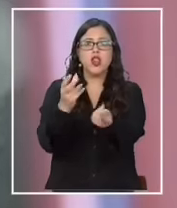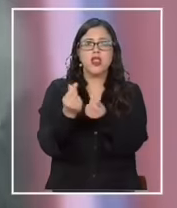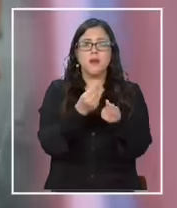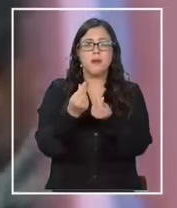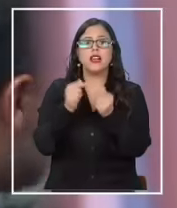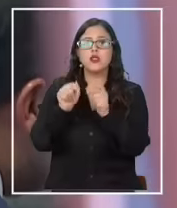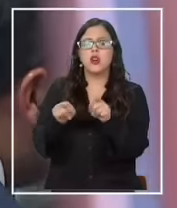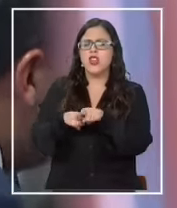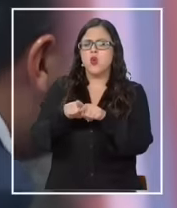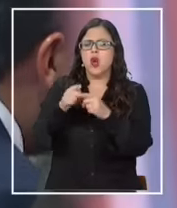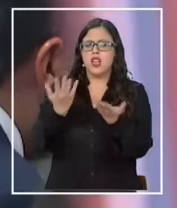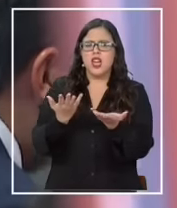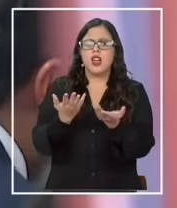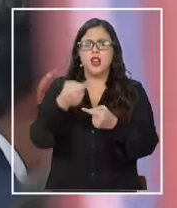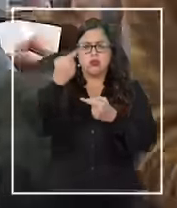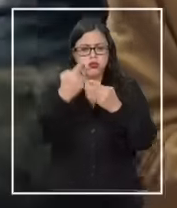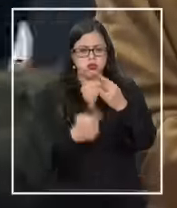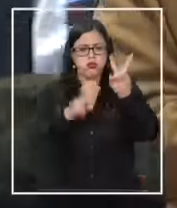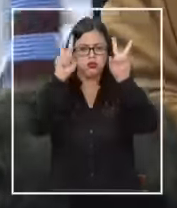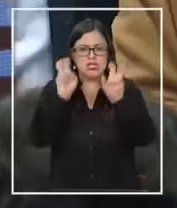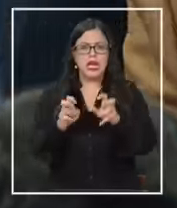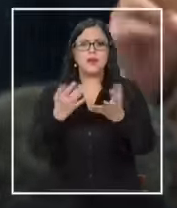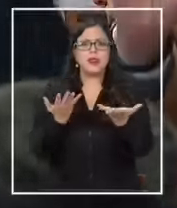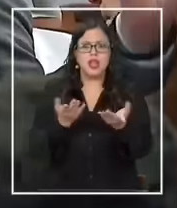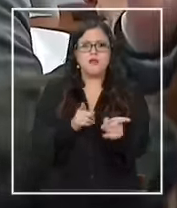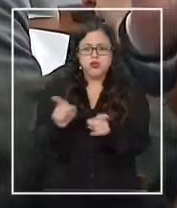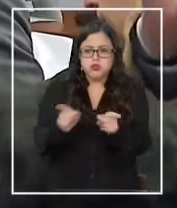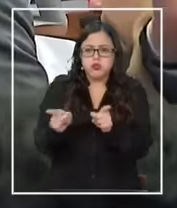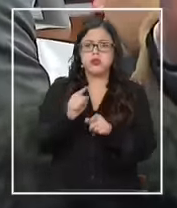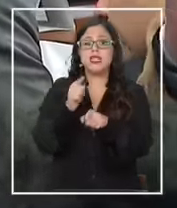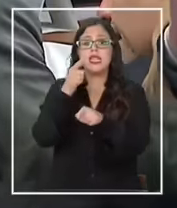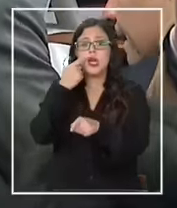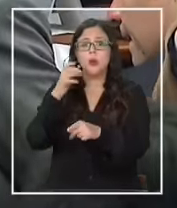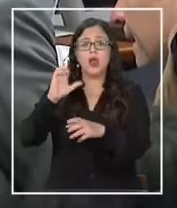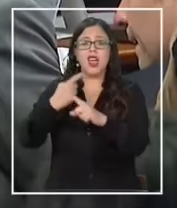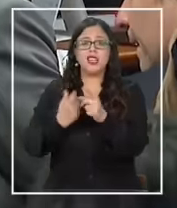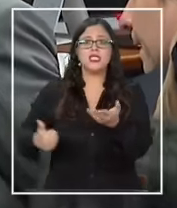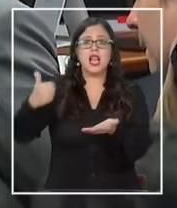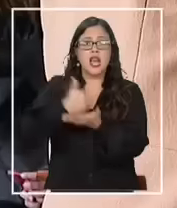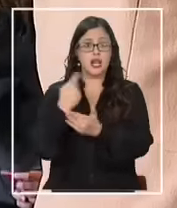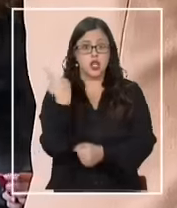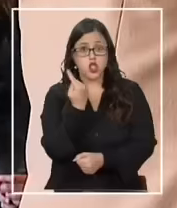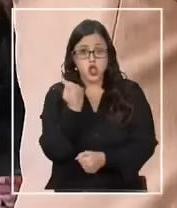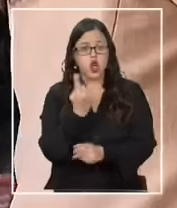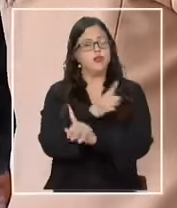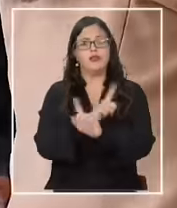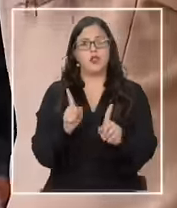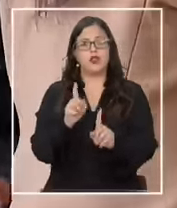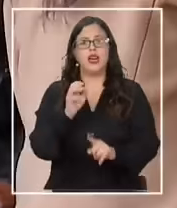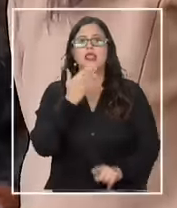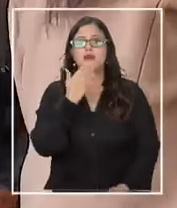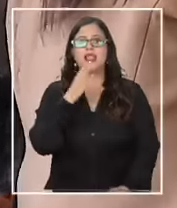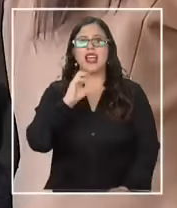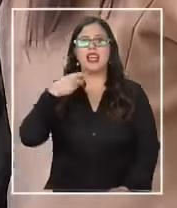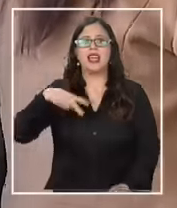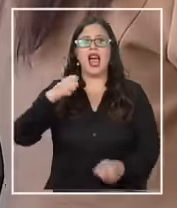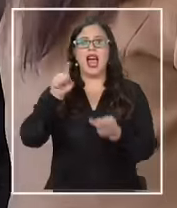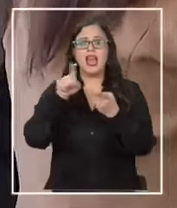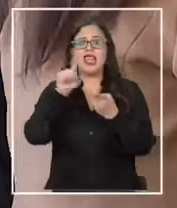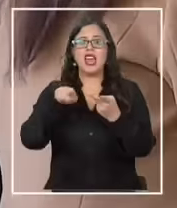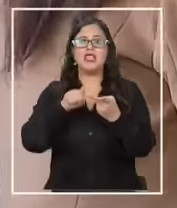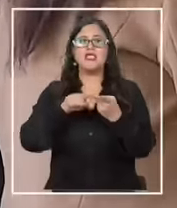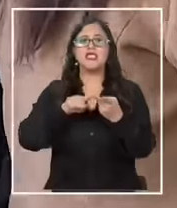Elevadas sumas alcanzadas a través de maniobras en las que Torrealba, según la investigación, no actuaba solo. Arnaldo Cañas, Renato